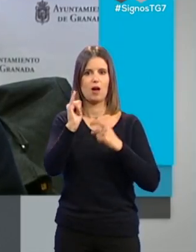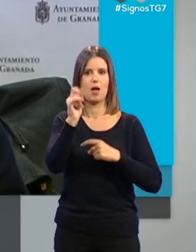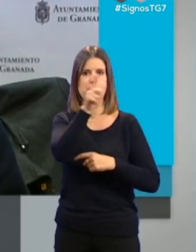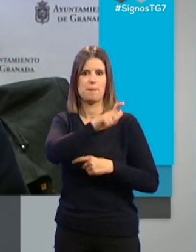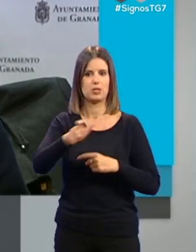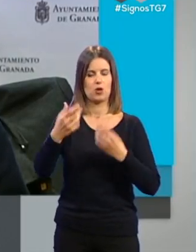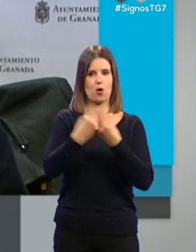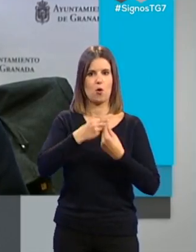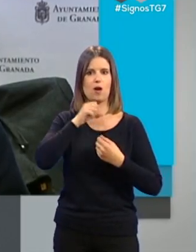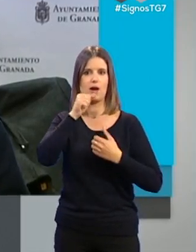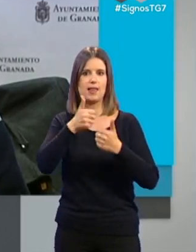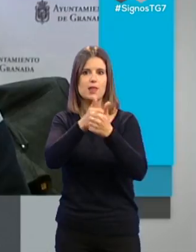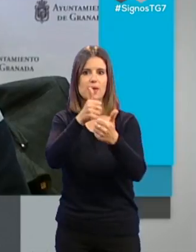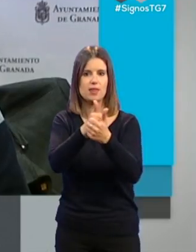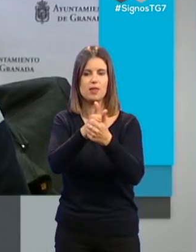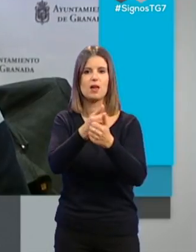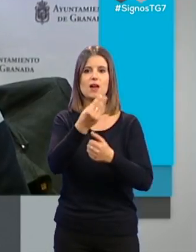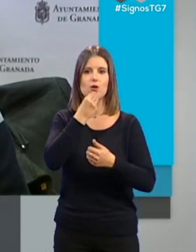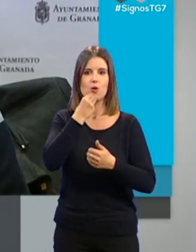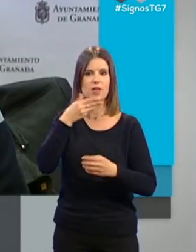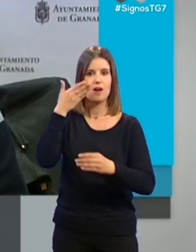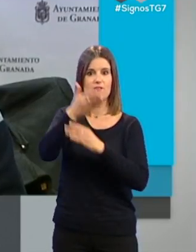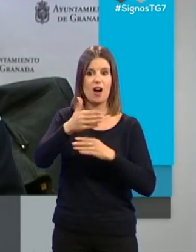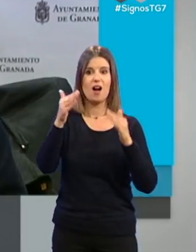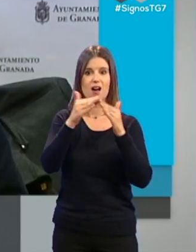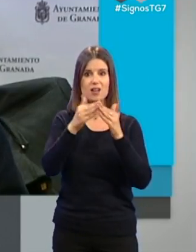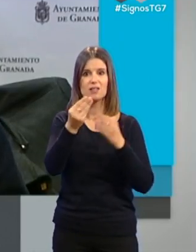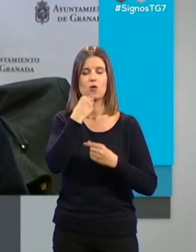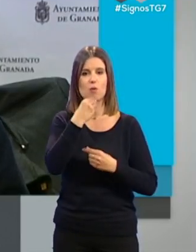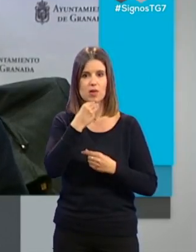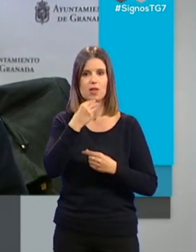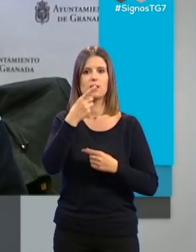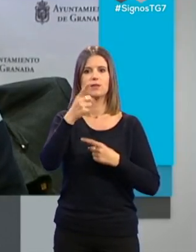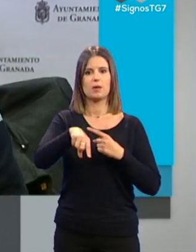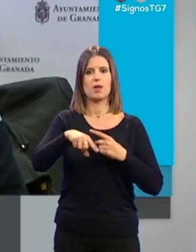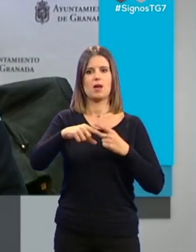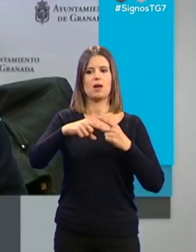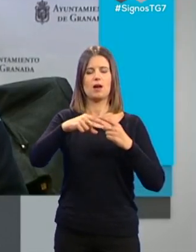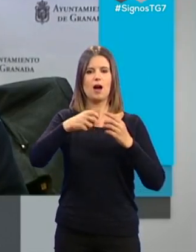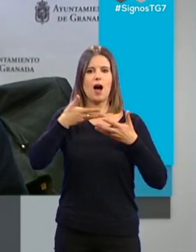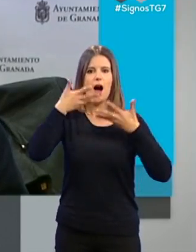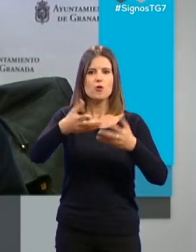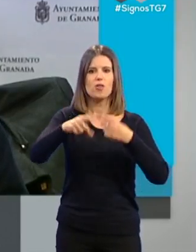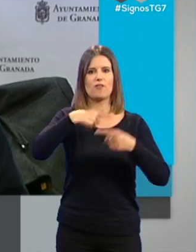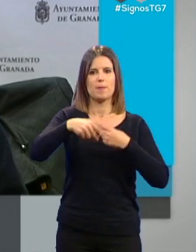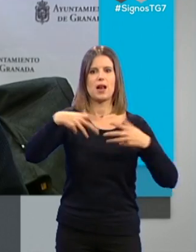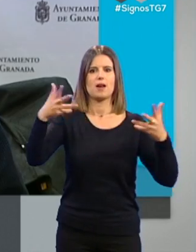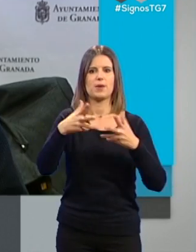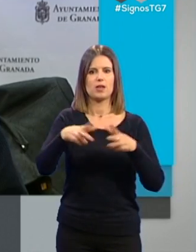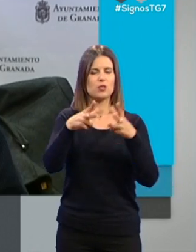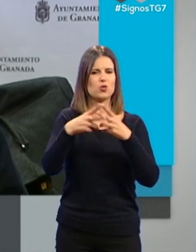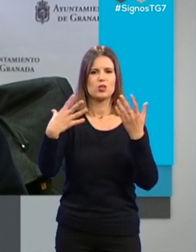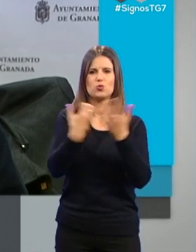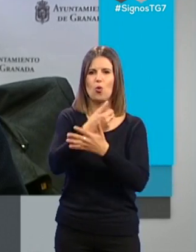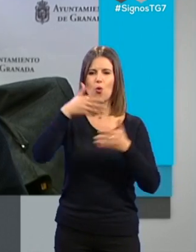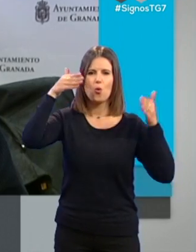personas dependientes, la comida de ayuda a domicilio, las ayudas familiares de emergencia social o todas las acciones que se llevan a cabo